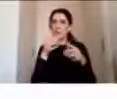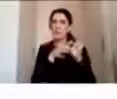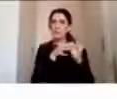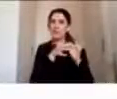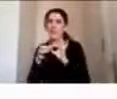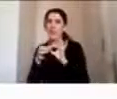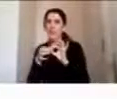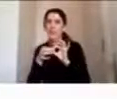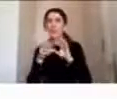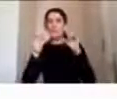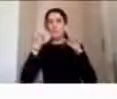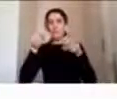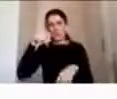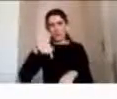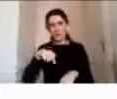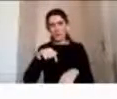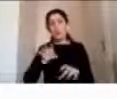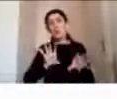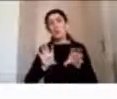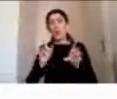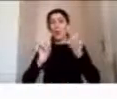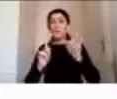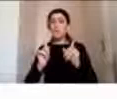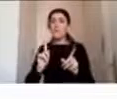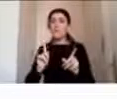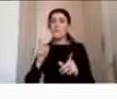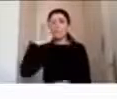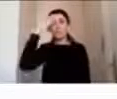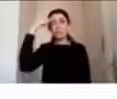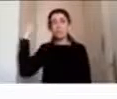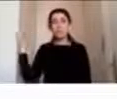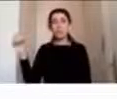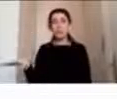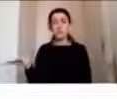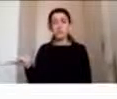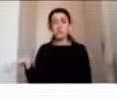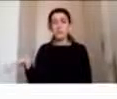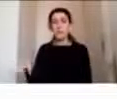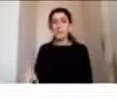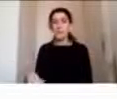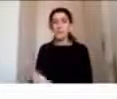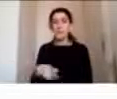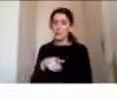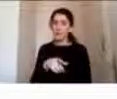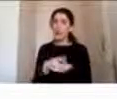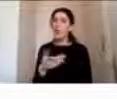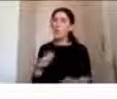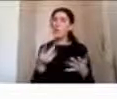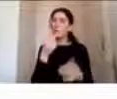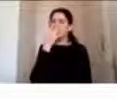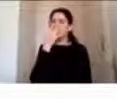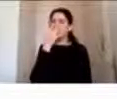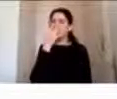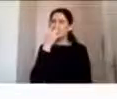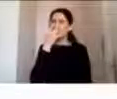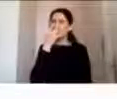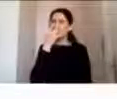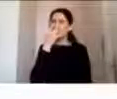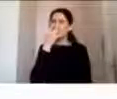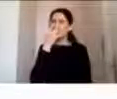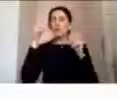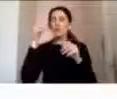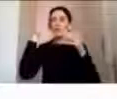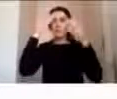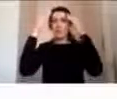que muchas veces olvidamos quiero hablarles sobre las manifestaciones neuropsicológicas que podríamos esperar posterior a una lesión